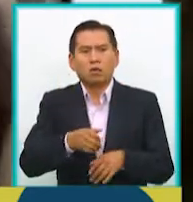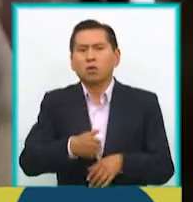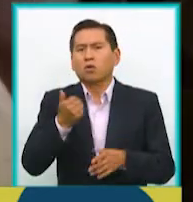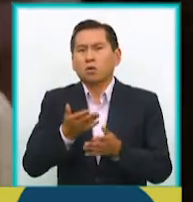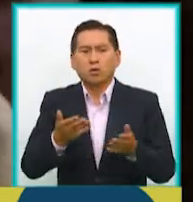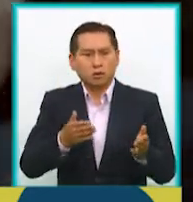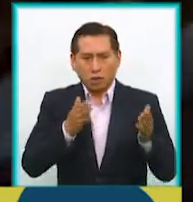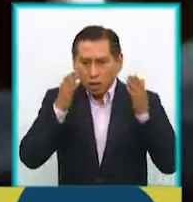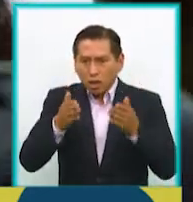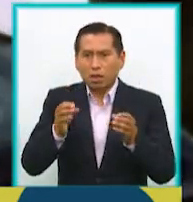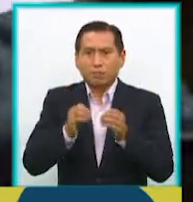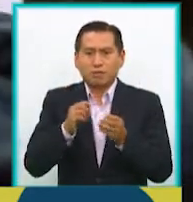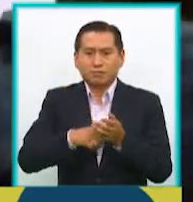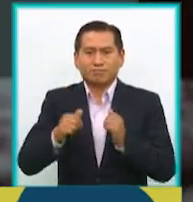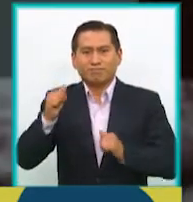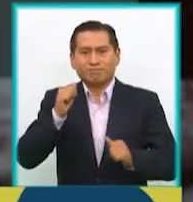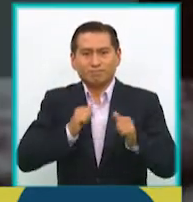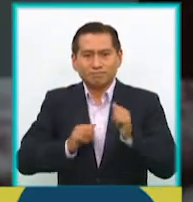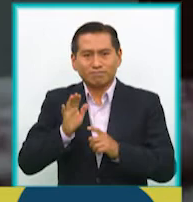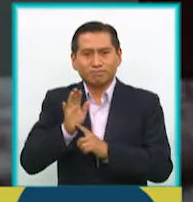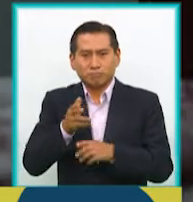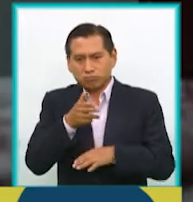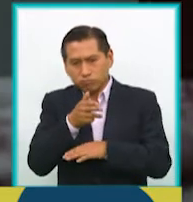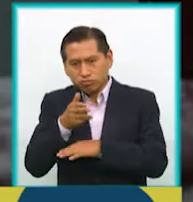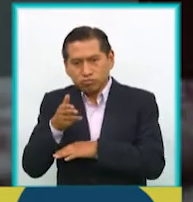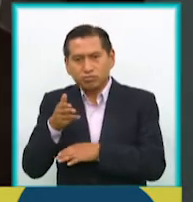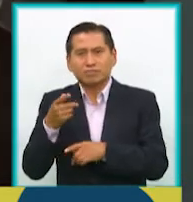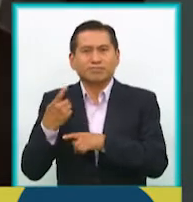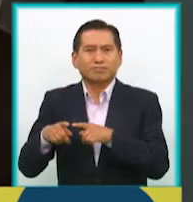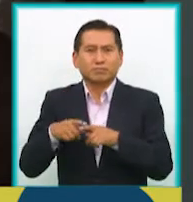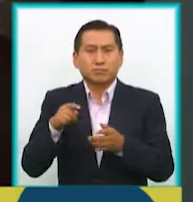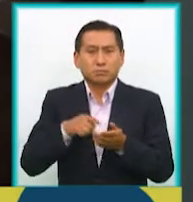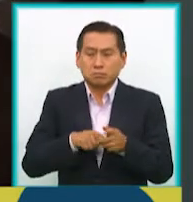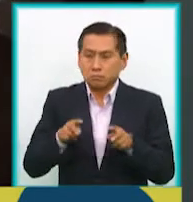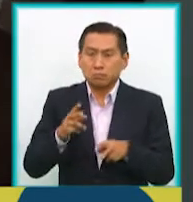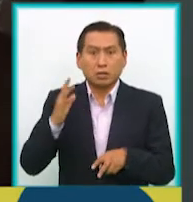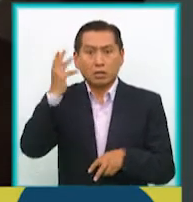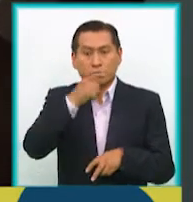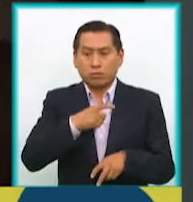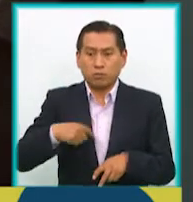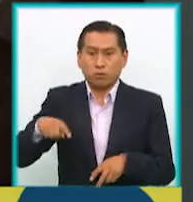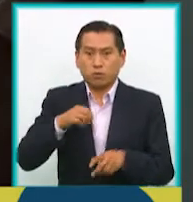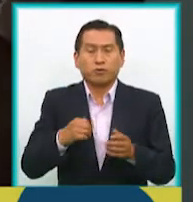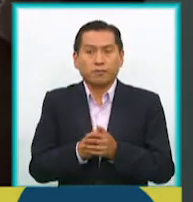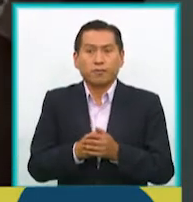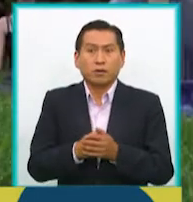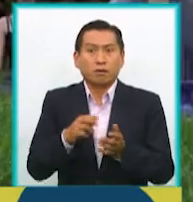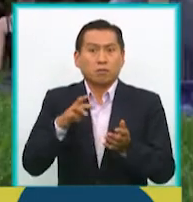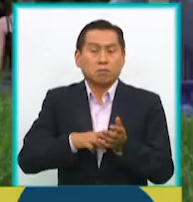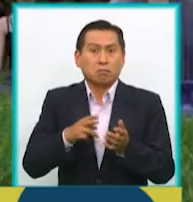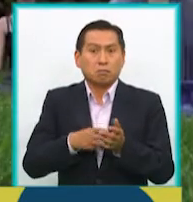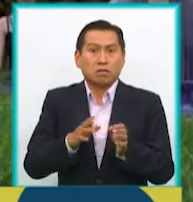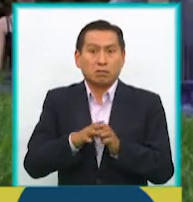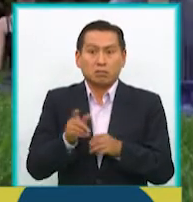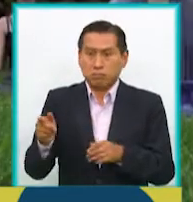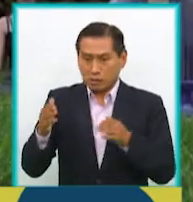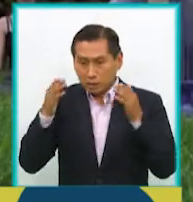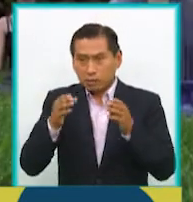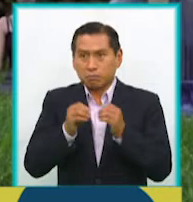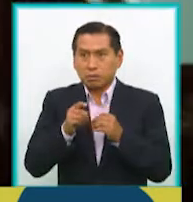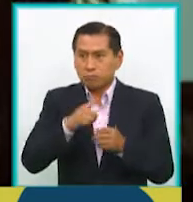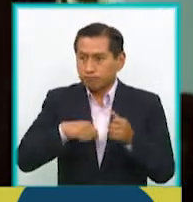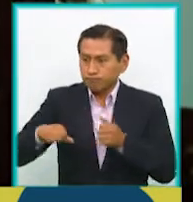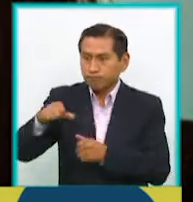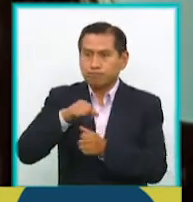cosas para ser parte de una película. Entonces, es un trabajo súper lindo, porque además uno puede involucrarse muchísimo con ellos,